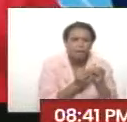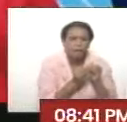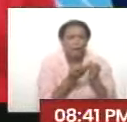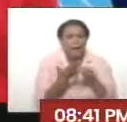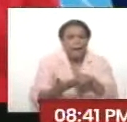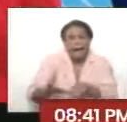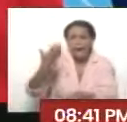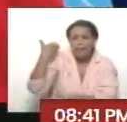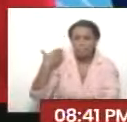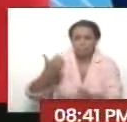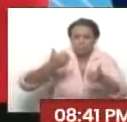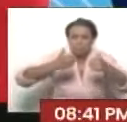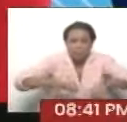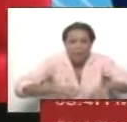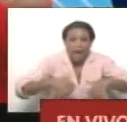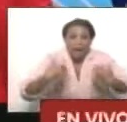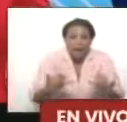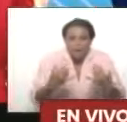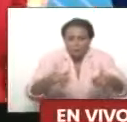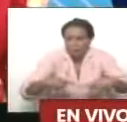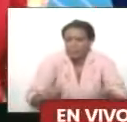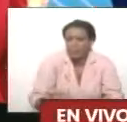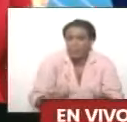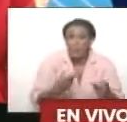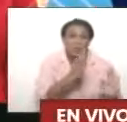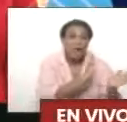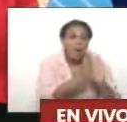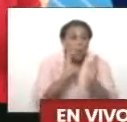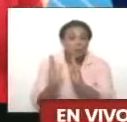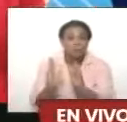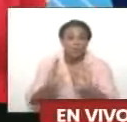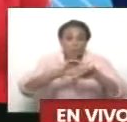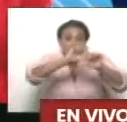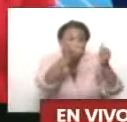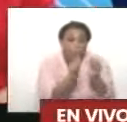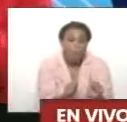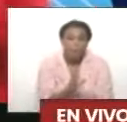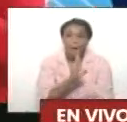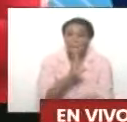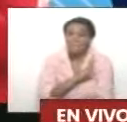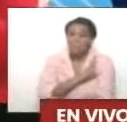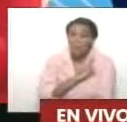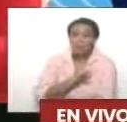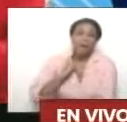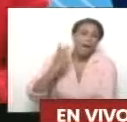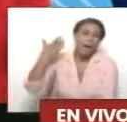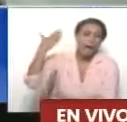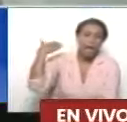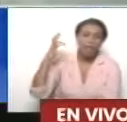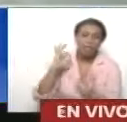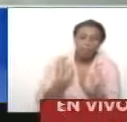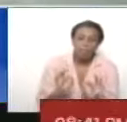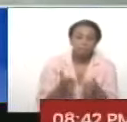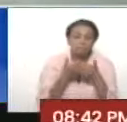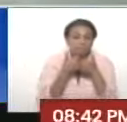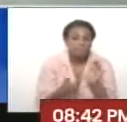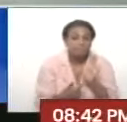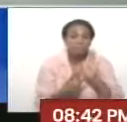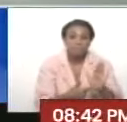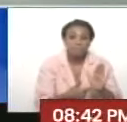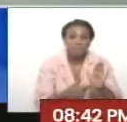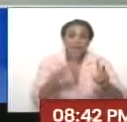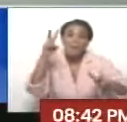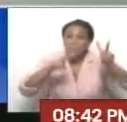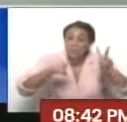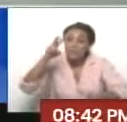nuestros espacios embellecidos. Y bueno, con una colección de obras que nosotros tenemos, Presidente, hoy con esto que estamos presentando abrimos